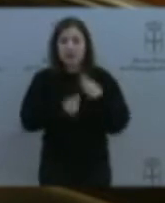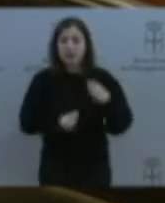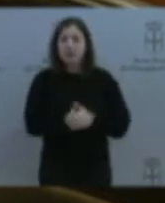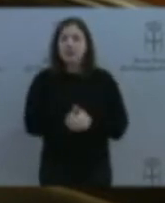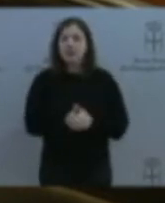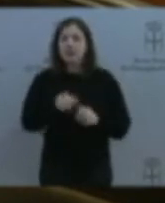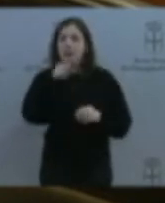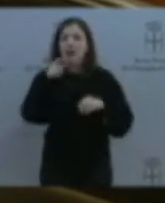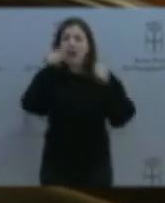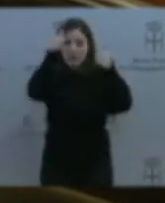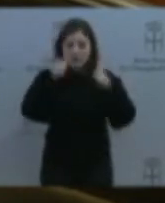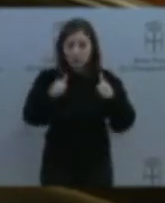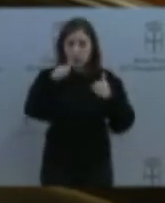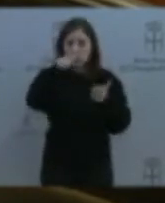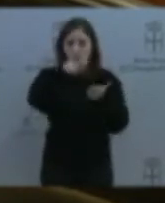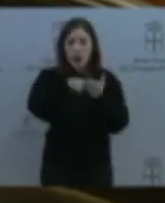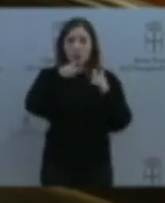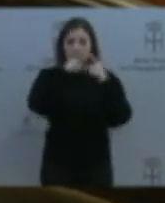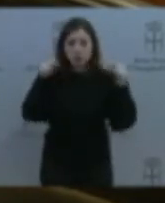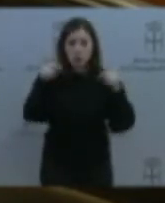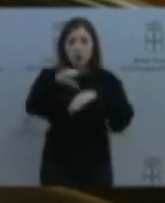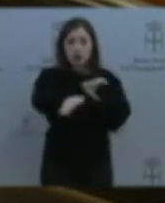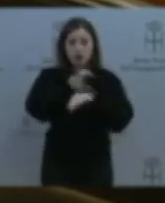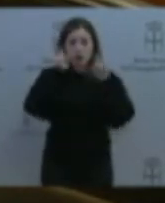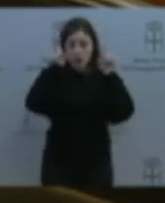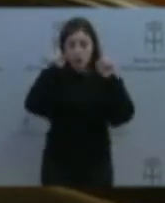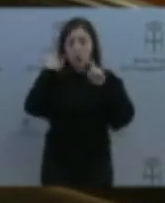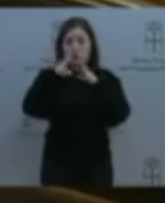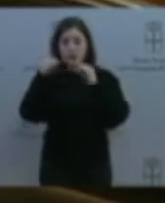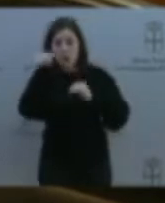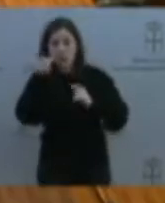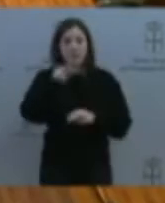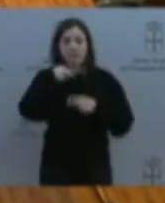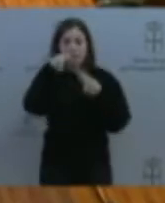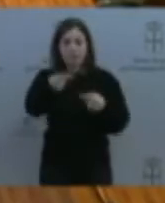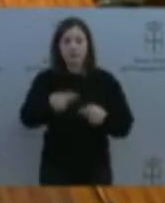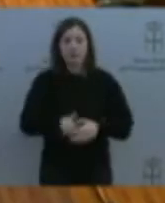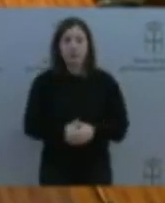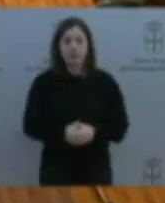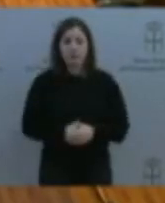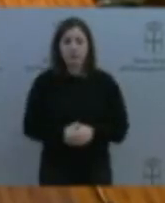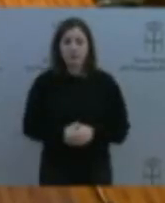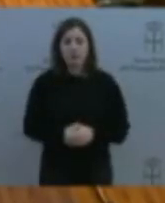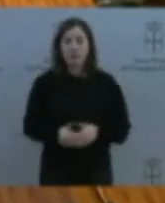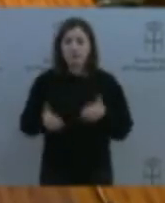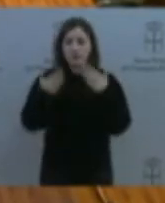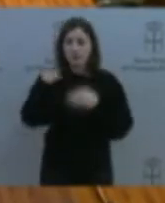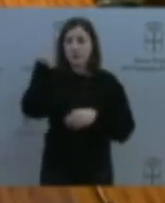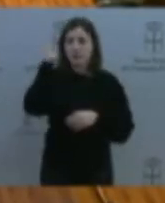Educación y por la Universidad de UBIU se hayan valorados en condiciones de igualdad con los de otras lingües? Gracias, señor diputado.